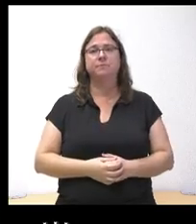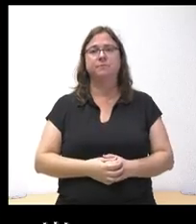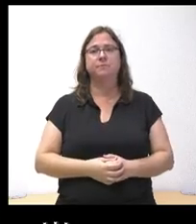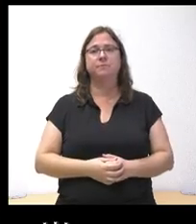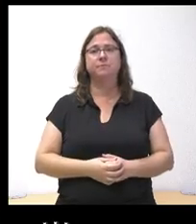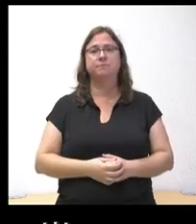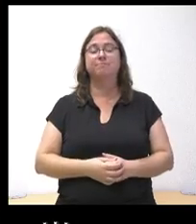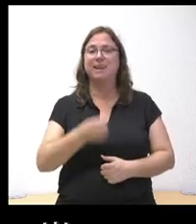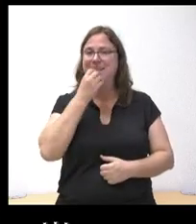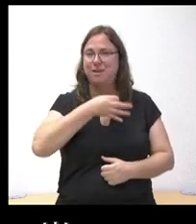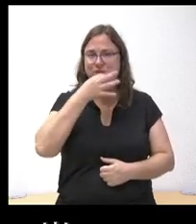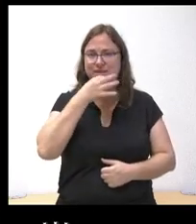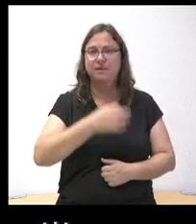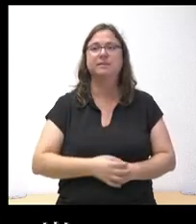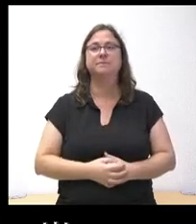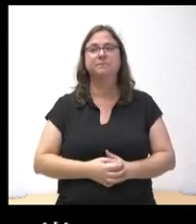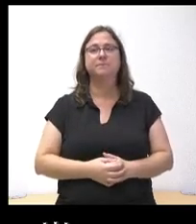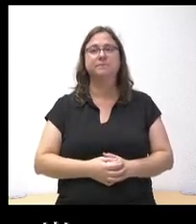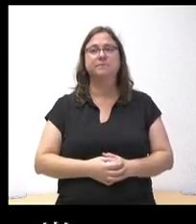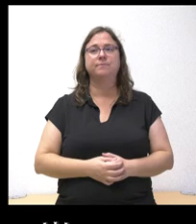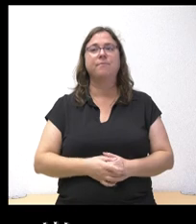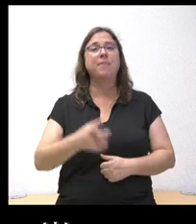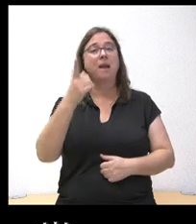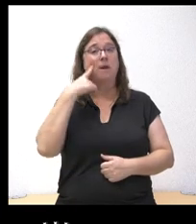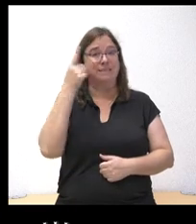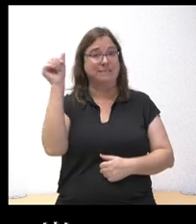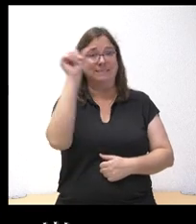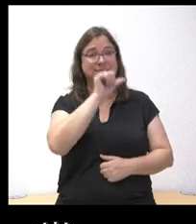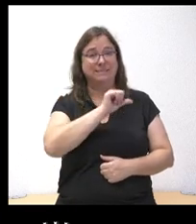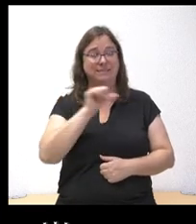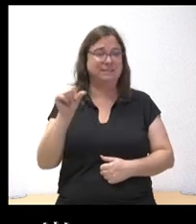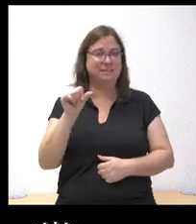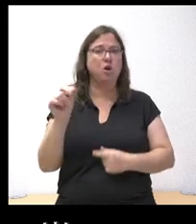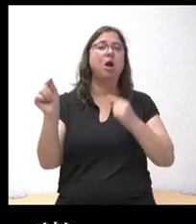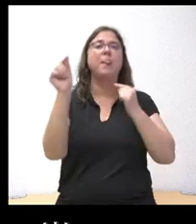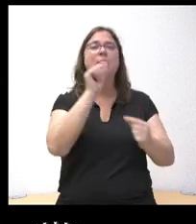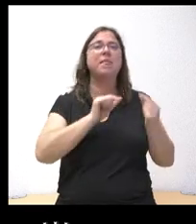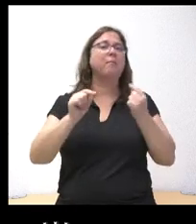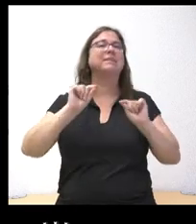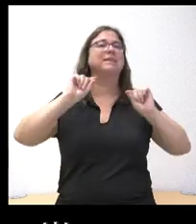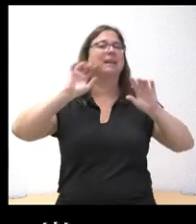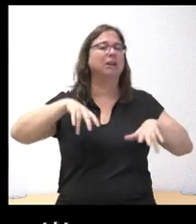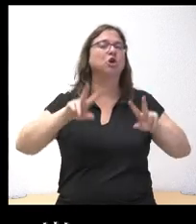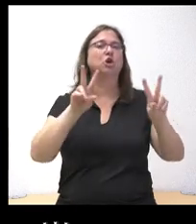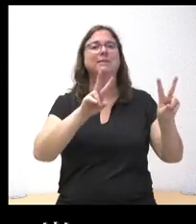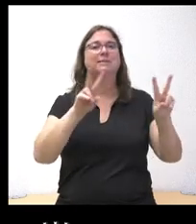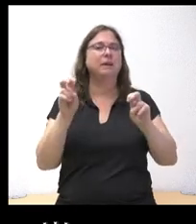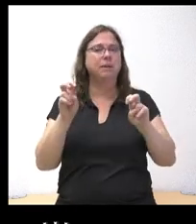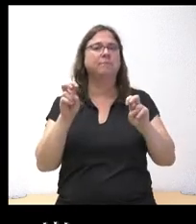Sí, qué tal, buenas tardes. Bien, vamos a ver. Esta semana hay cierto debate en León respecto a la